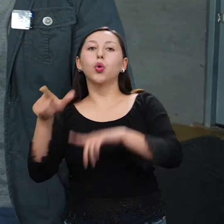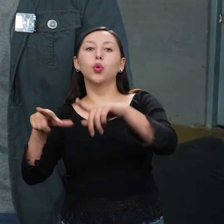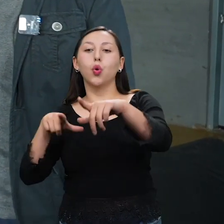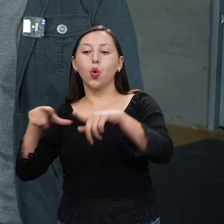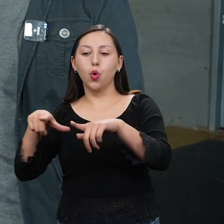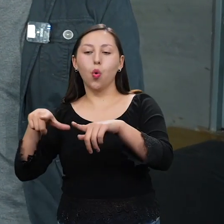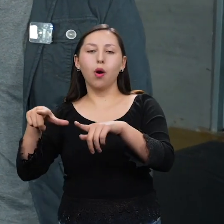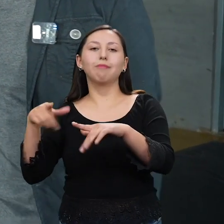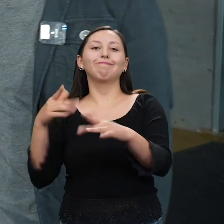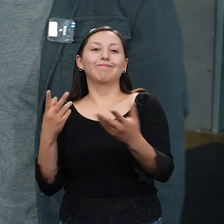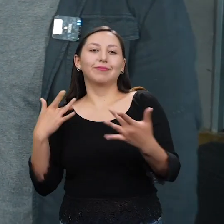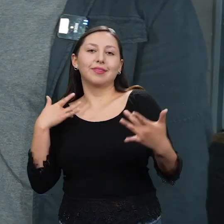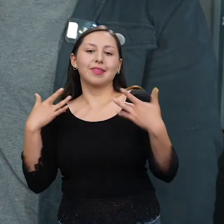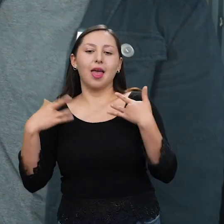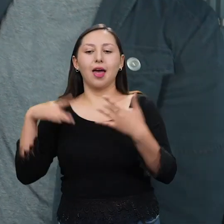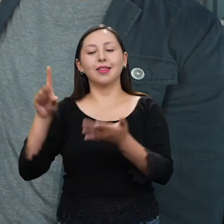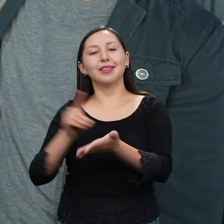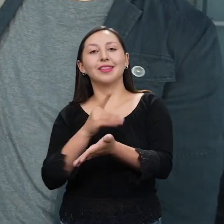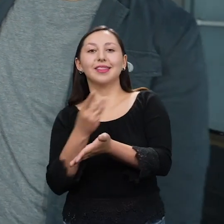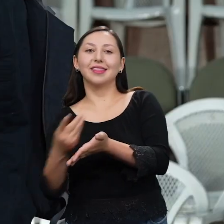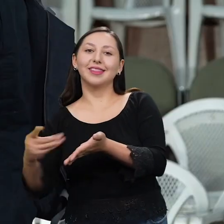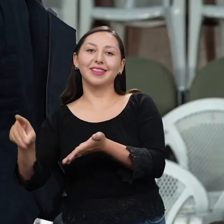casa. Aquí hacemos la mayoría.